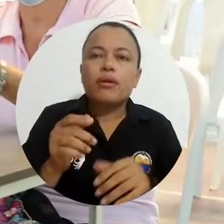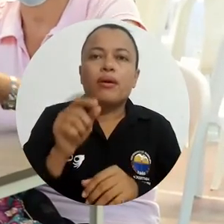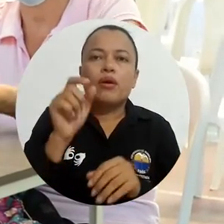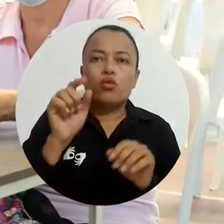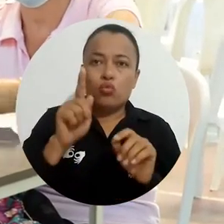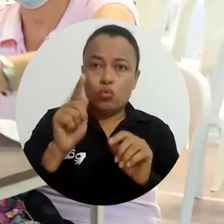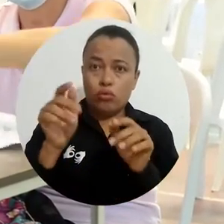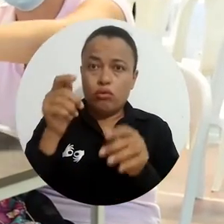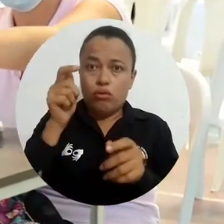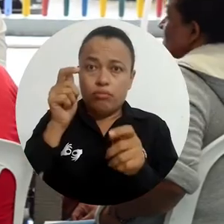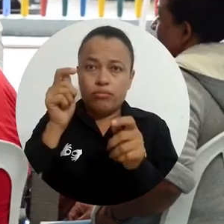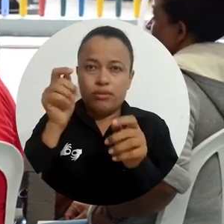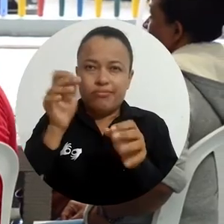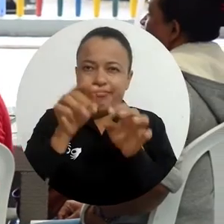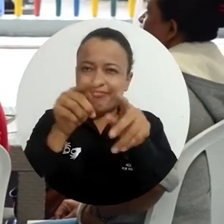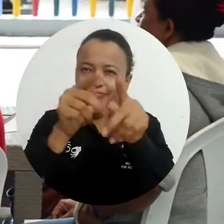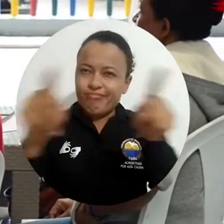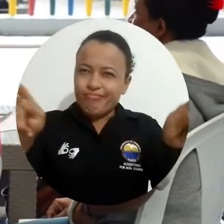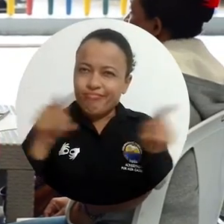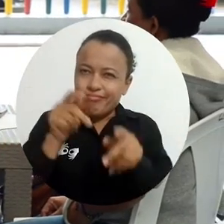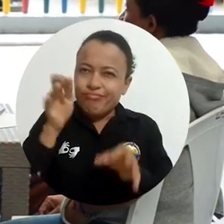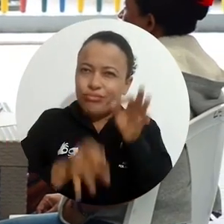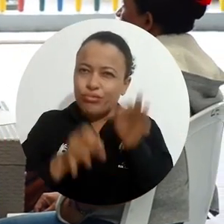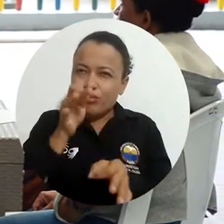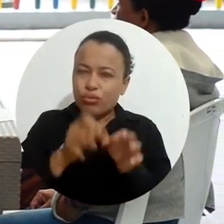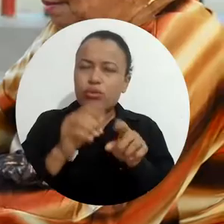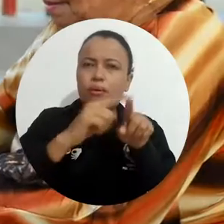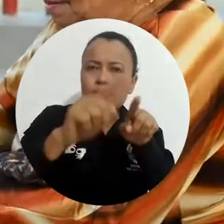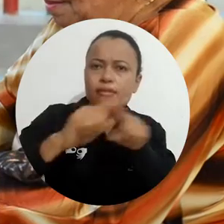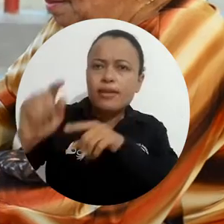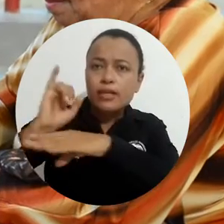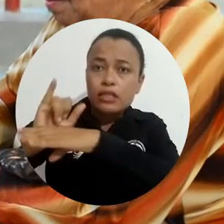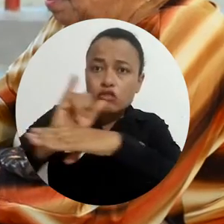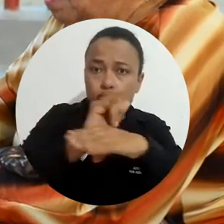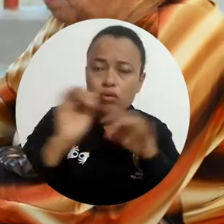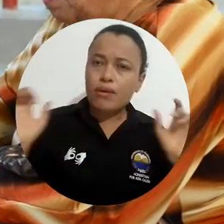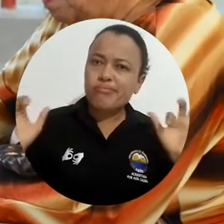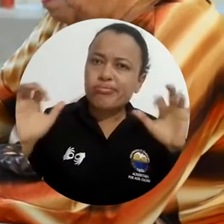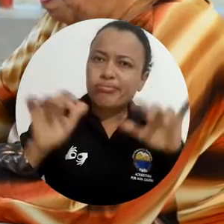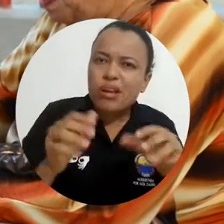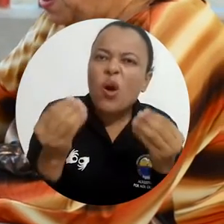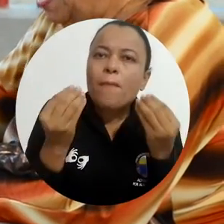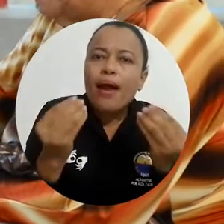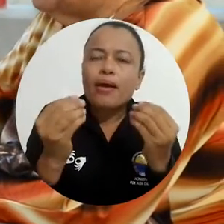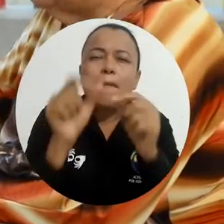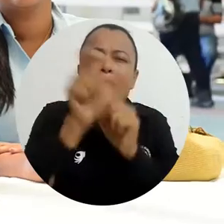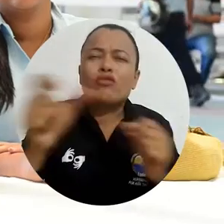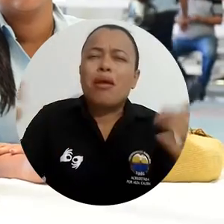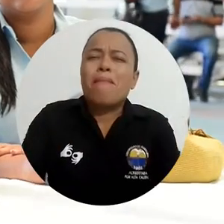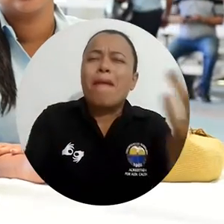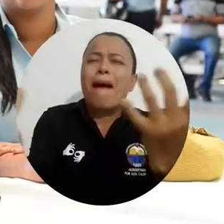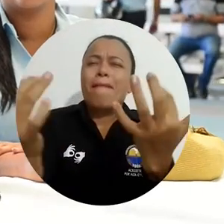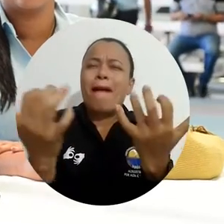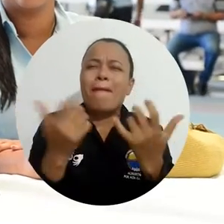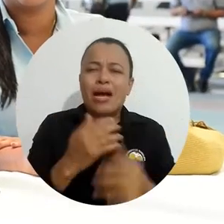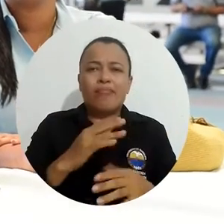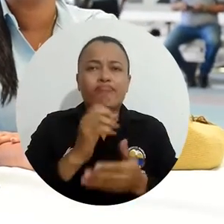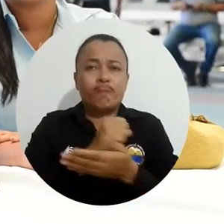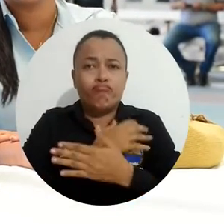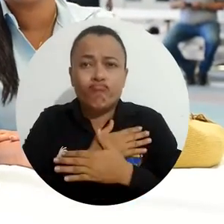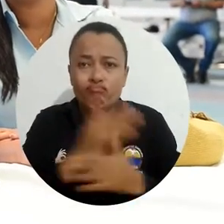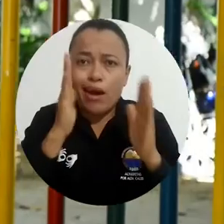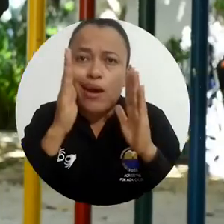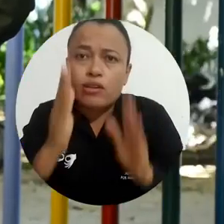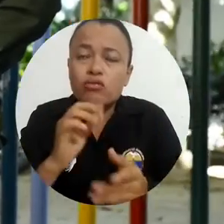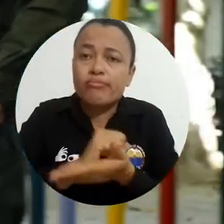ocasión la Conciliación Nacional contó con la presencia de consultorios jurídicos de diversas instituciones del Distrito de Santa Marta en aras de atender de manera